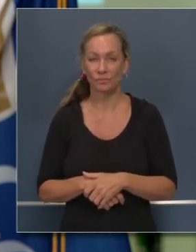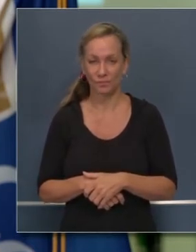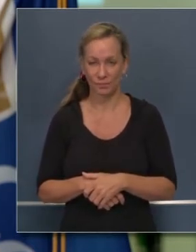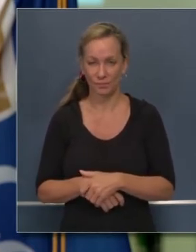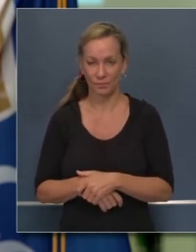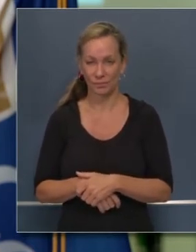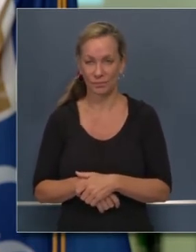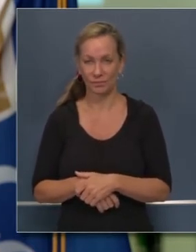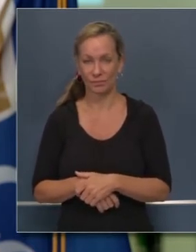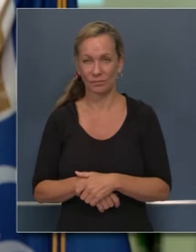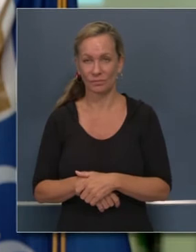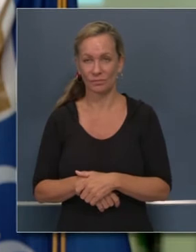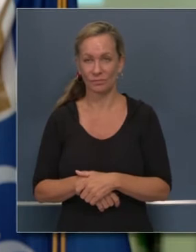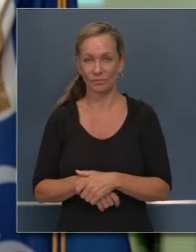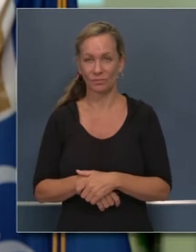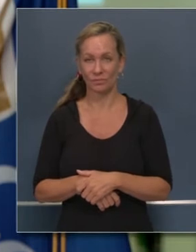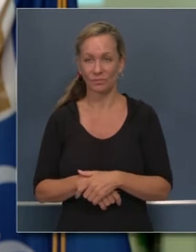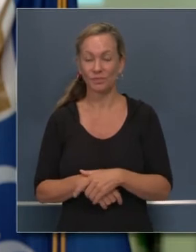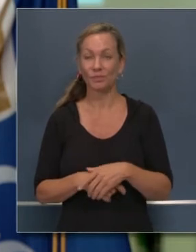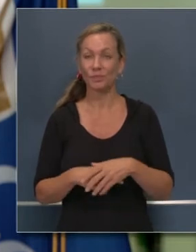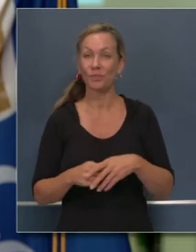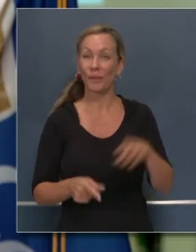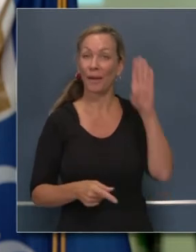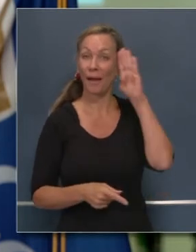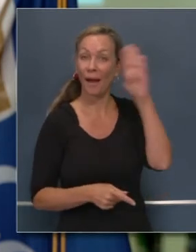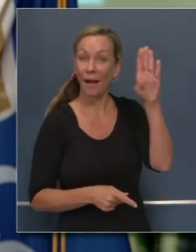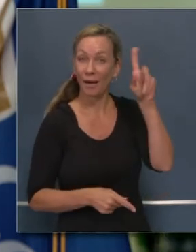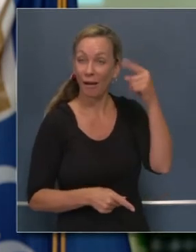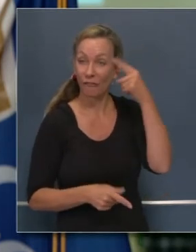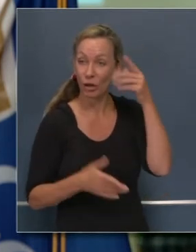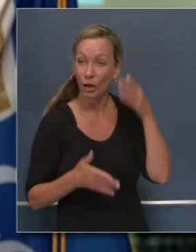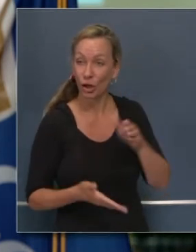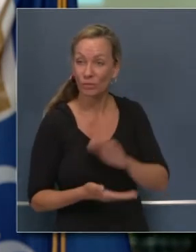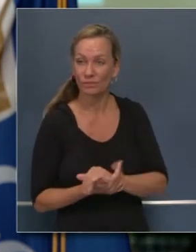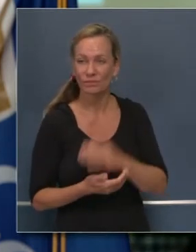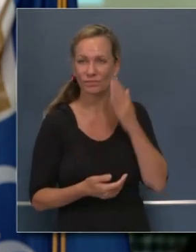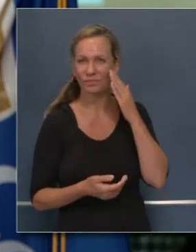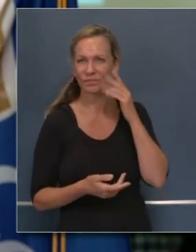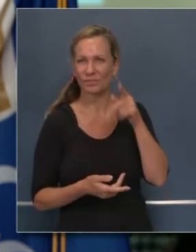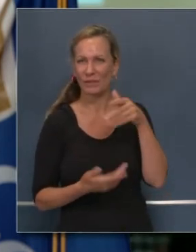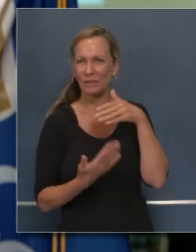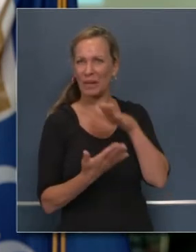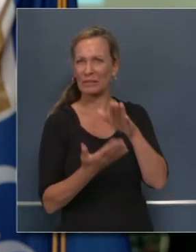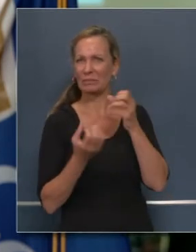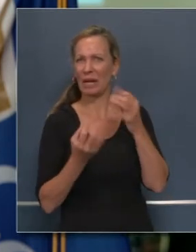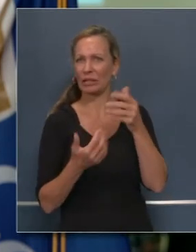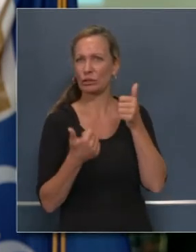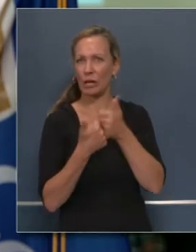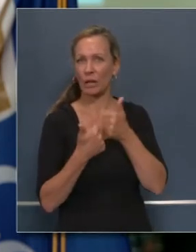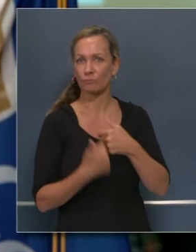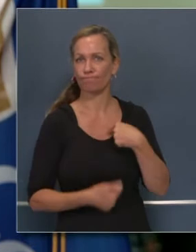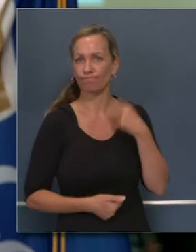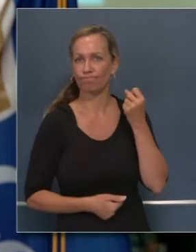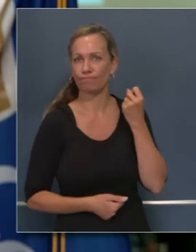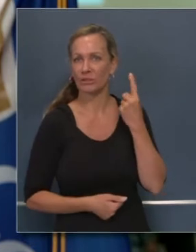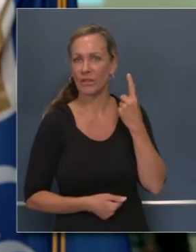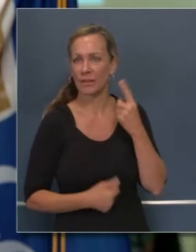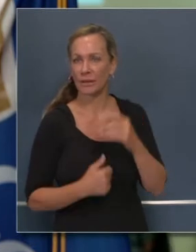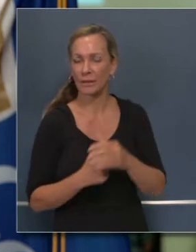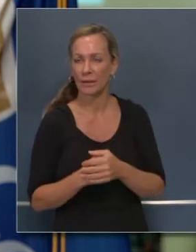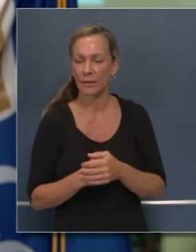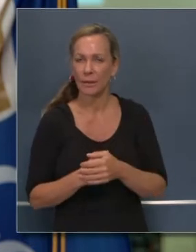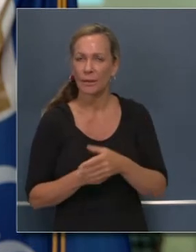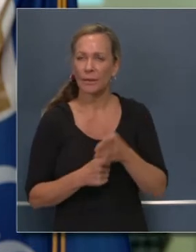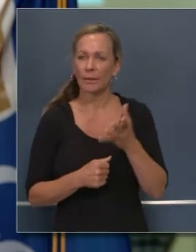¿Qué tal, gobernador? Muchas gracias por tomar mi pregunta. Tienen muchos retos y desafíos, no lo dudo, pero quería preguntar